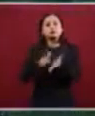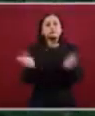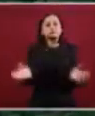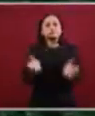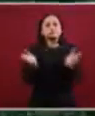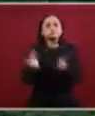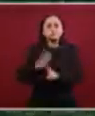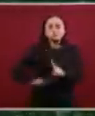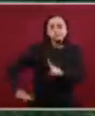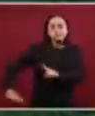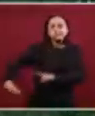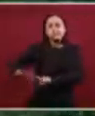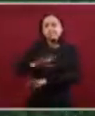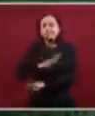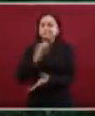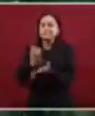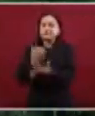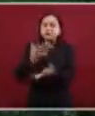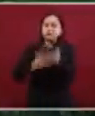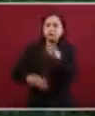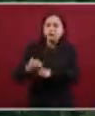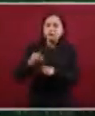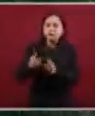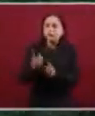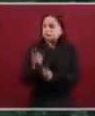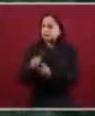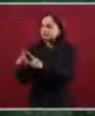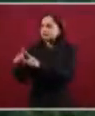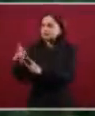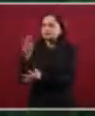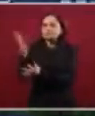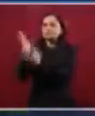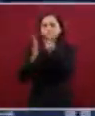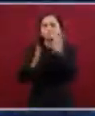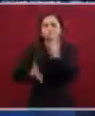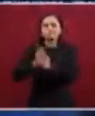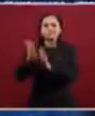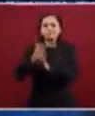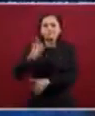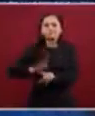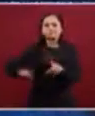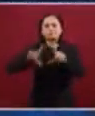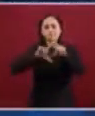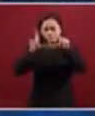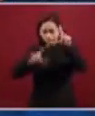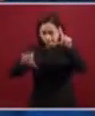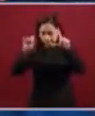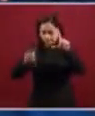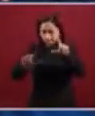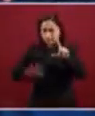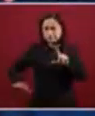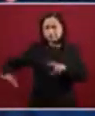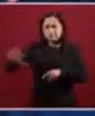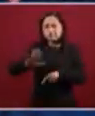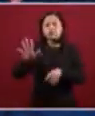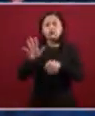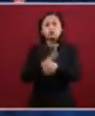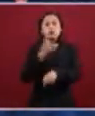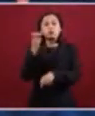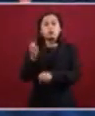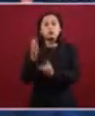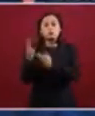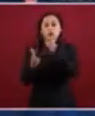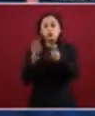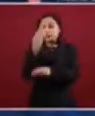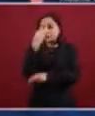territorial, regional y urbano del sureste mexicano. Por eso, el Tren Maya, más que